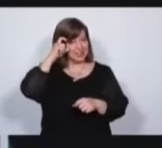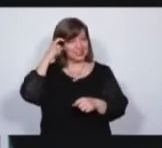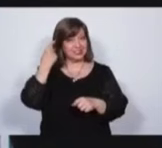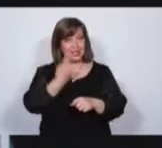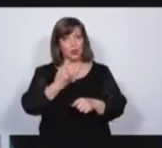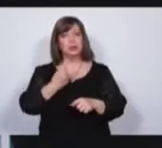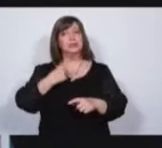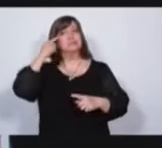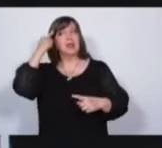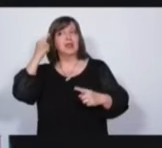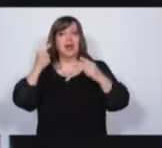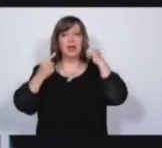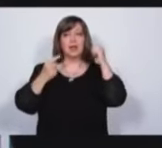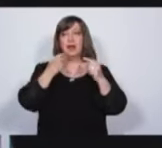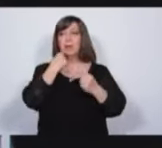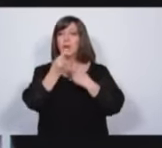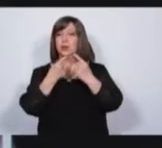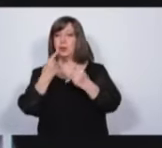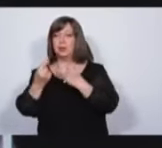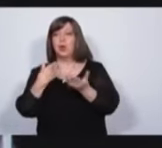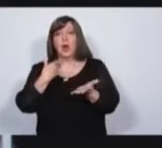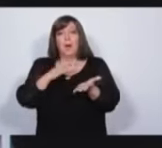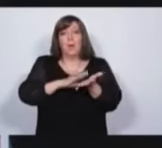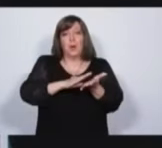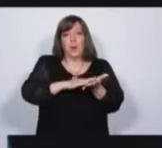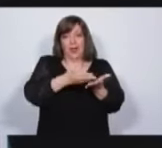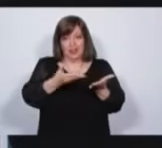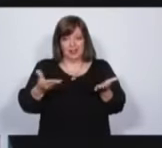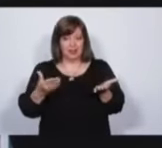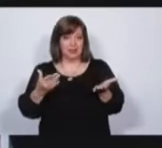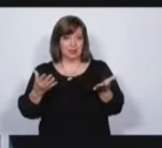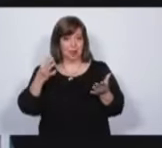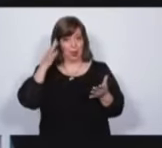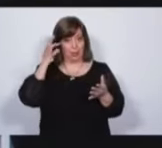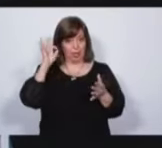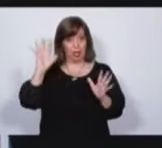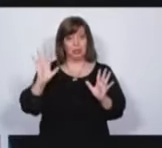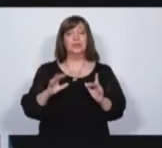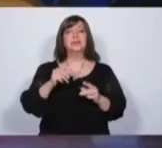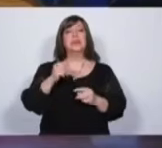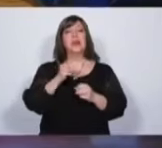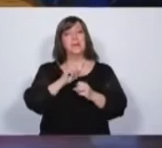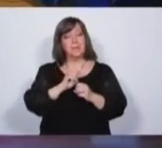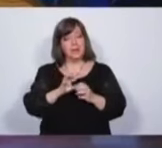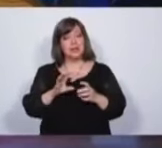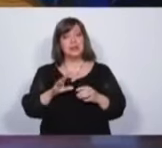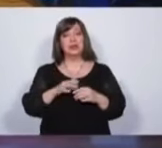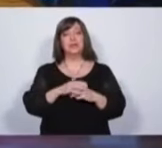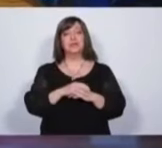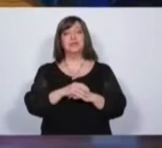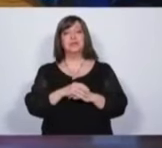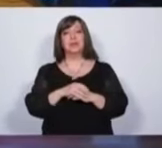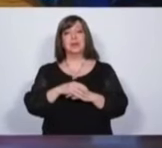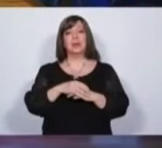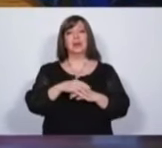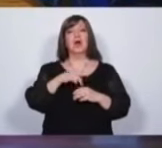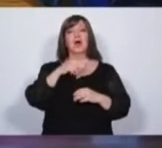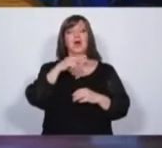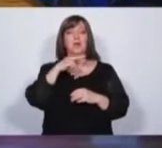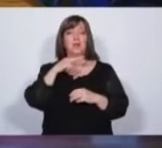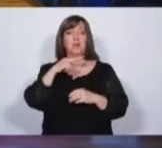sus ideas, sus diagnósticos y sus propuestas en esta materia. En este bloque arranca respondiendo el candidato Mario Vadillo.